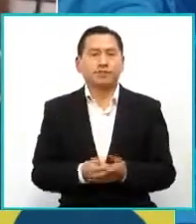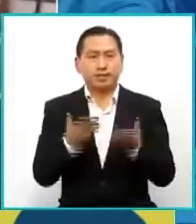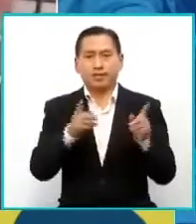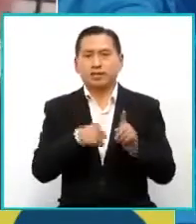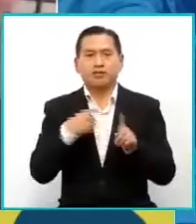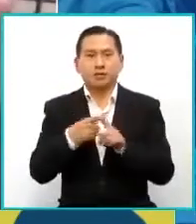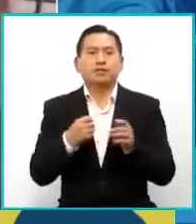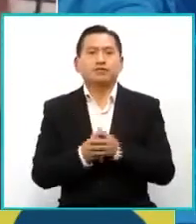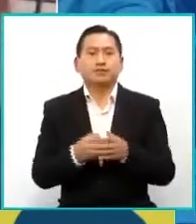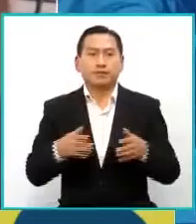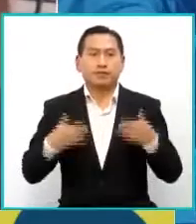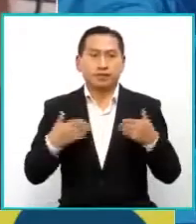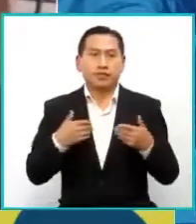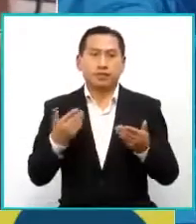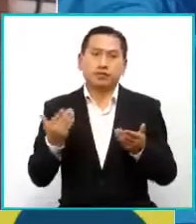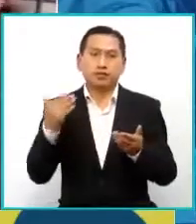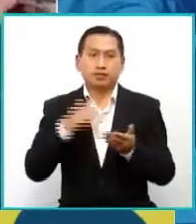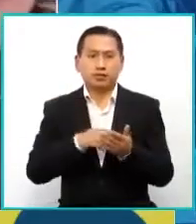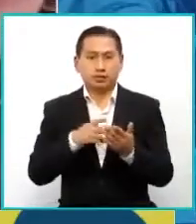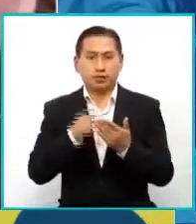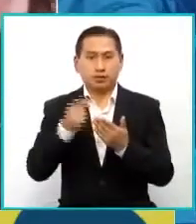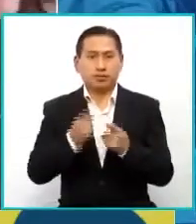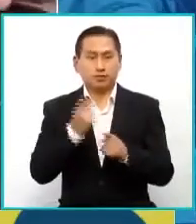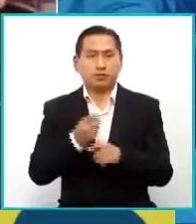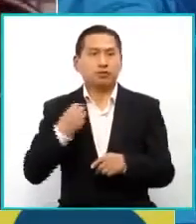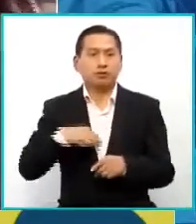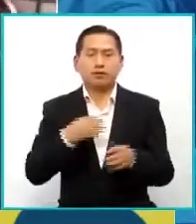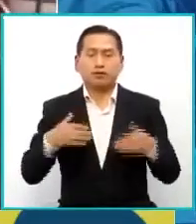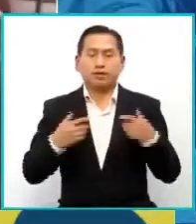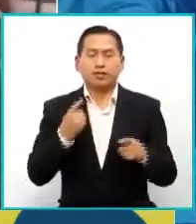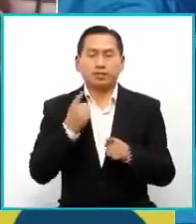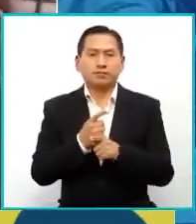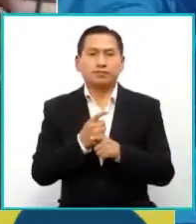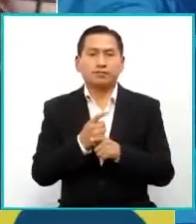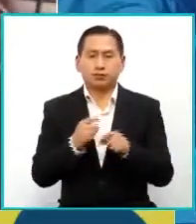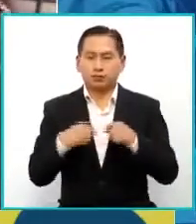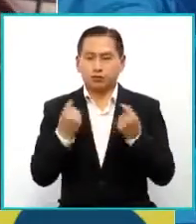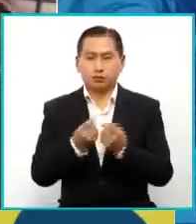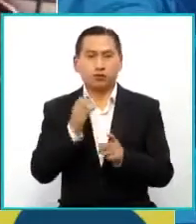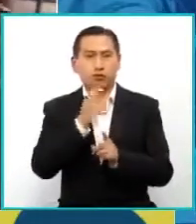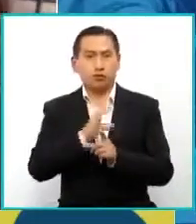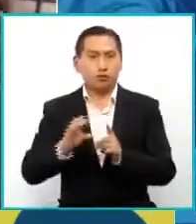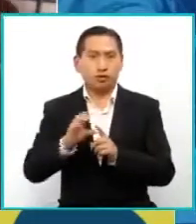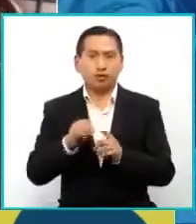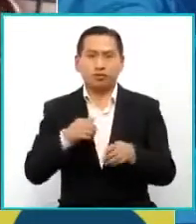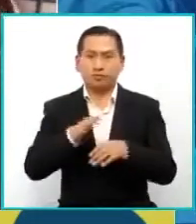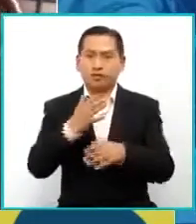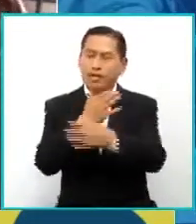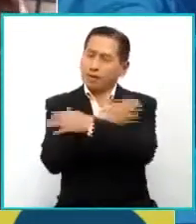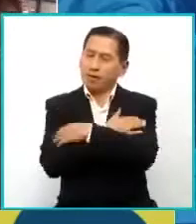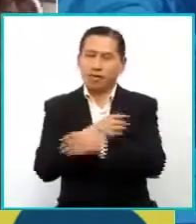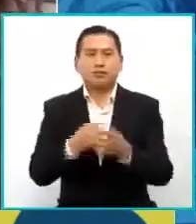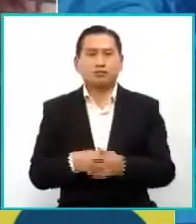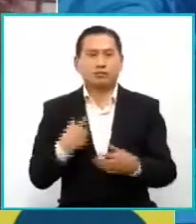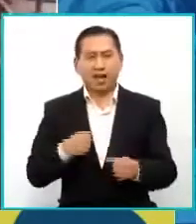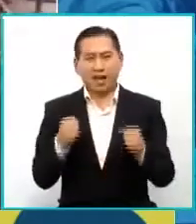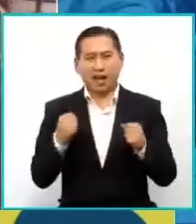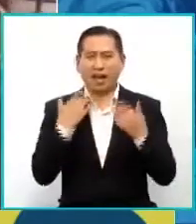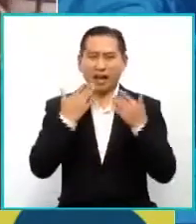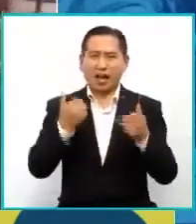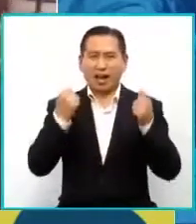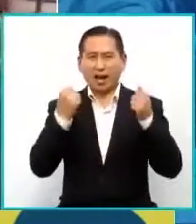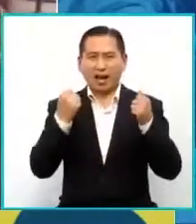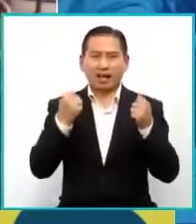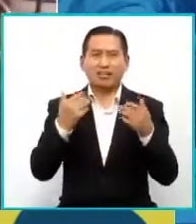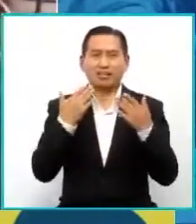ti también, y es una alegría que haya vuelto el programa. Estamos muy contentos. El sector cultural. Te mando un abrazo fuerte, Saray. Gracias,